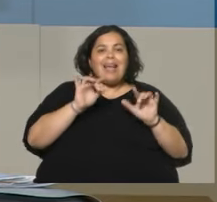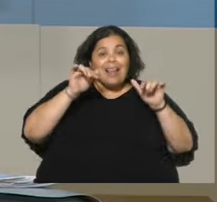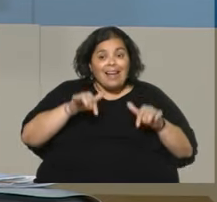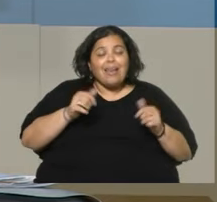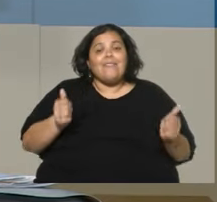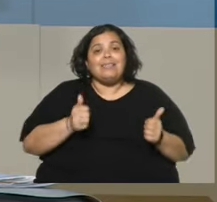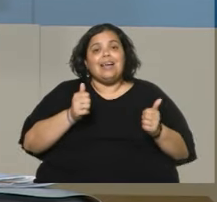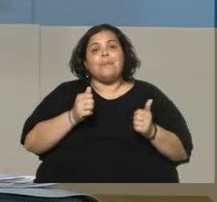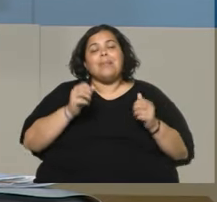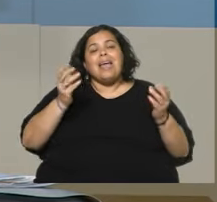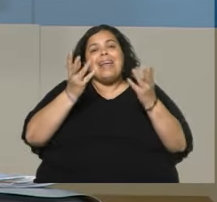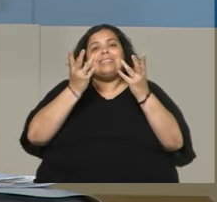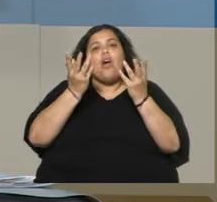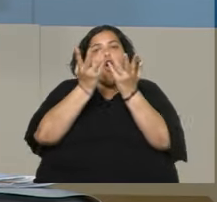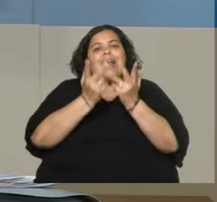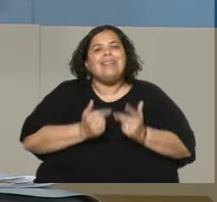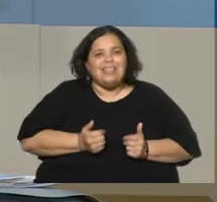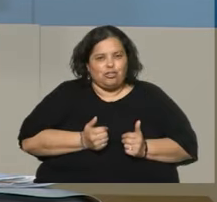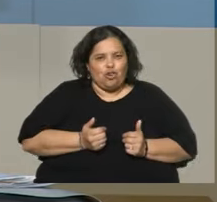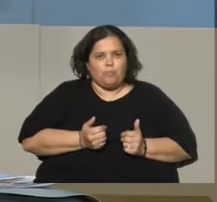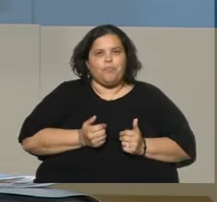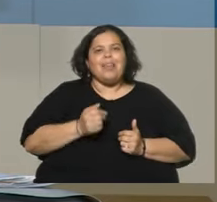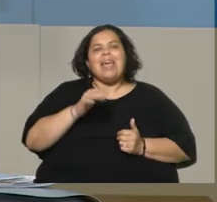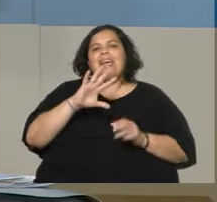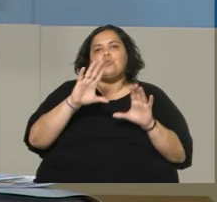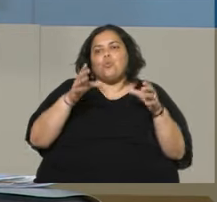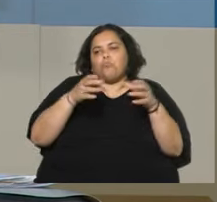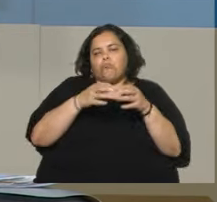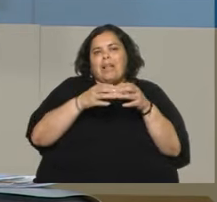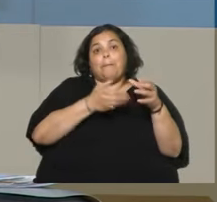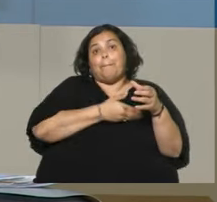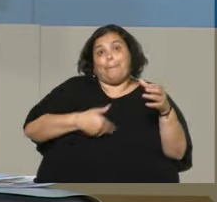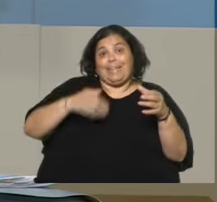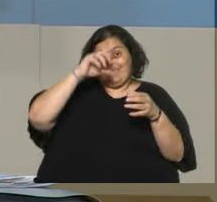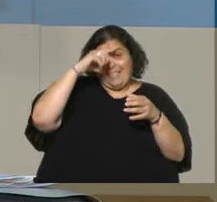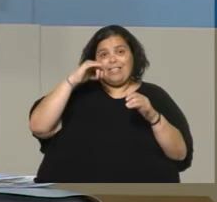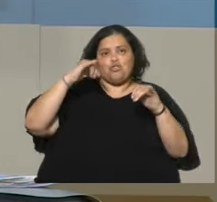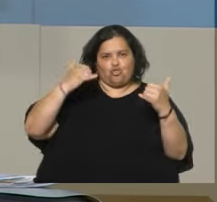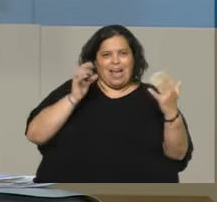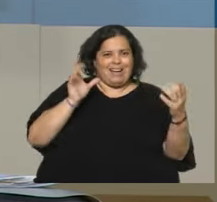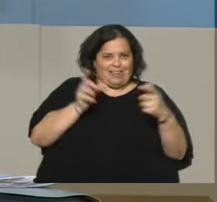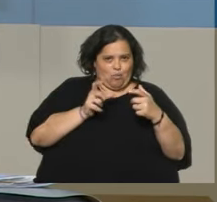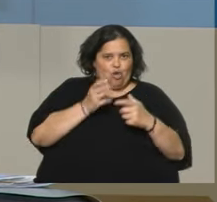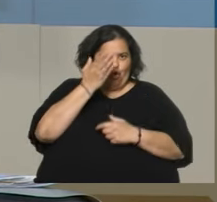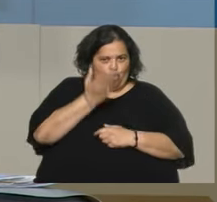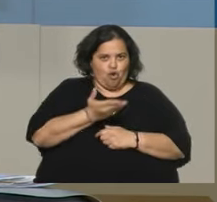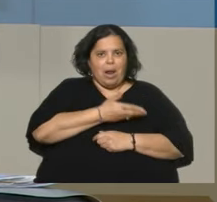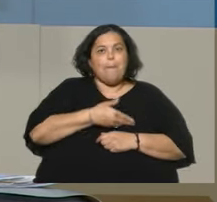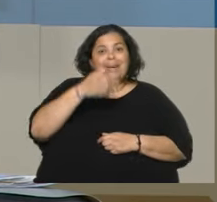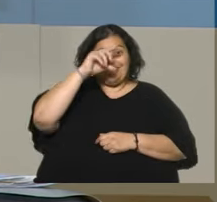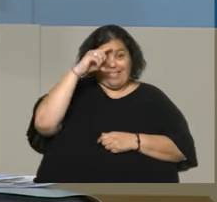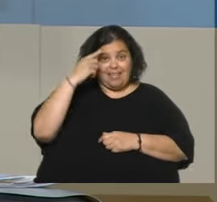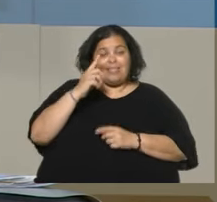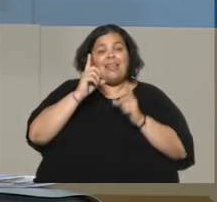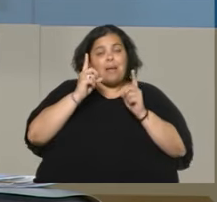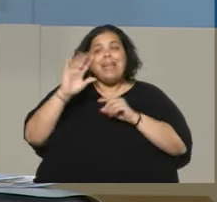el diseño de la organización es un gabinete donde está desde el presidente de la República, yo tuve una reunión muy buena con el presidente de la República, con